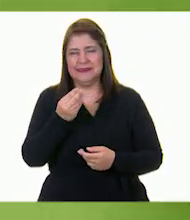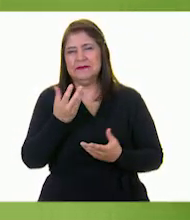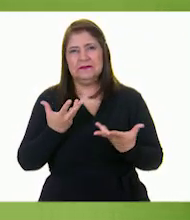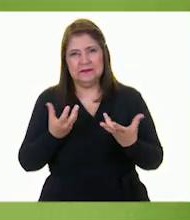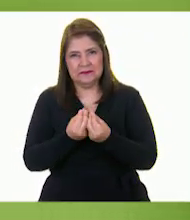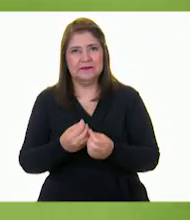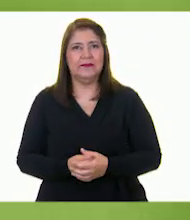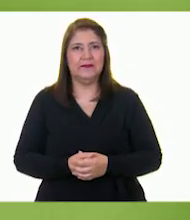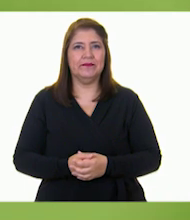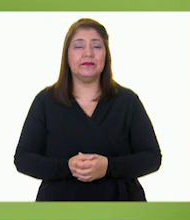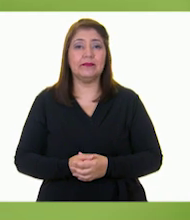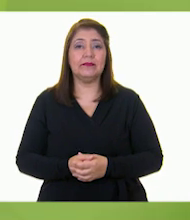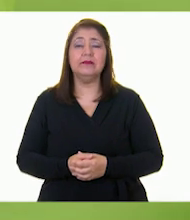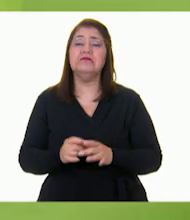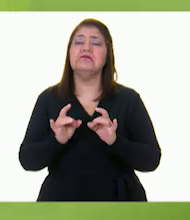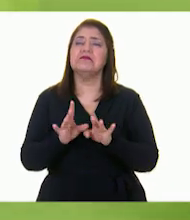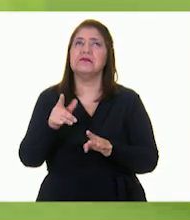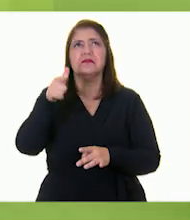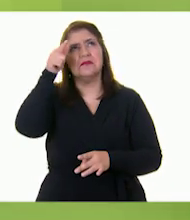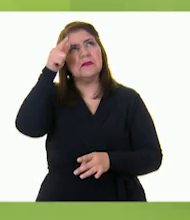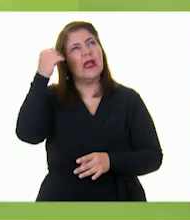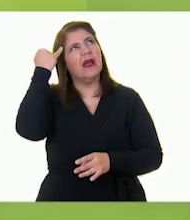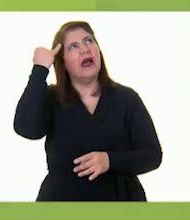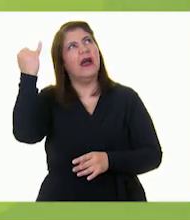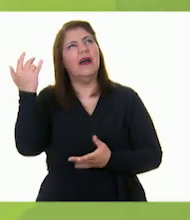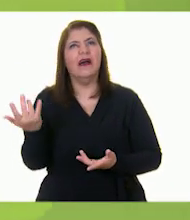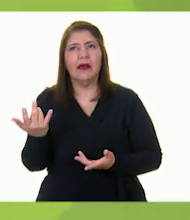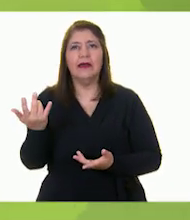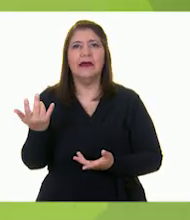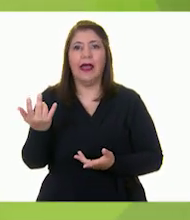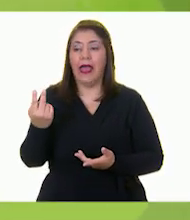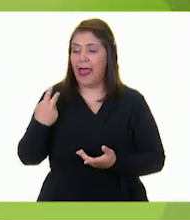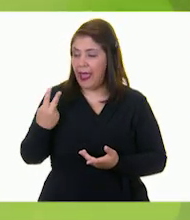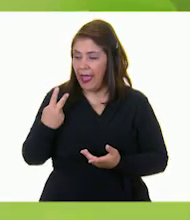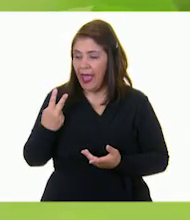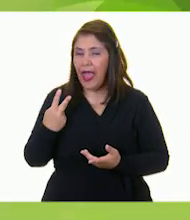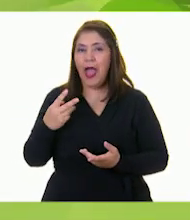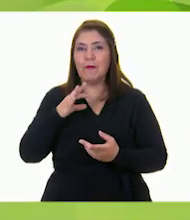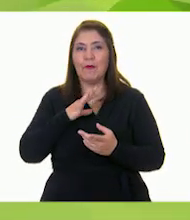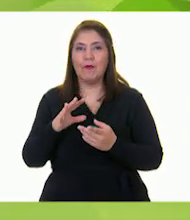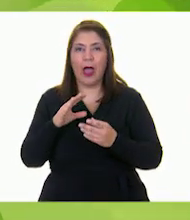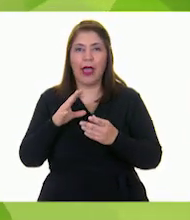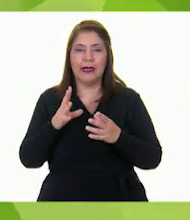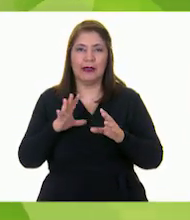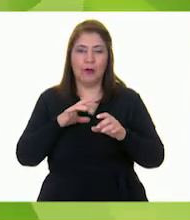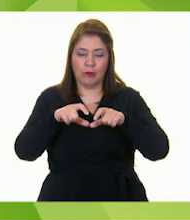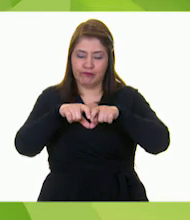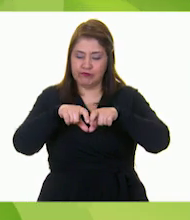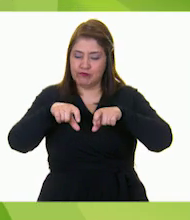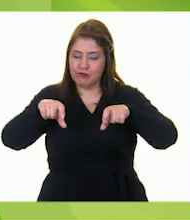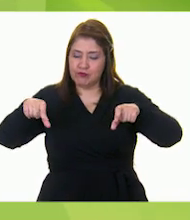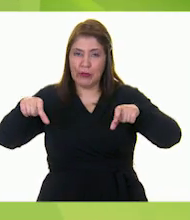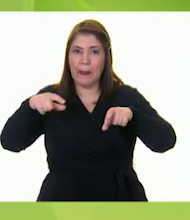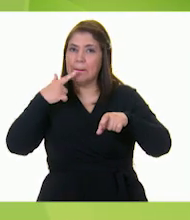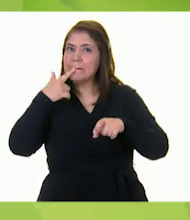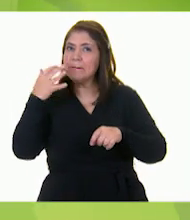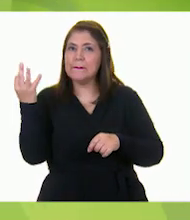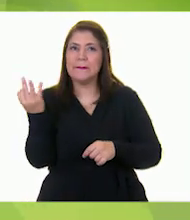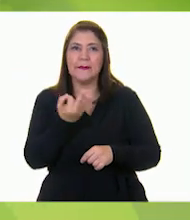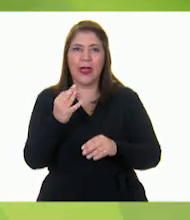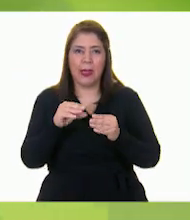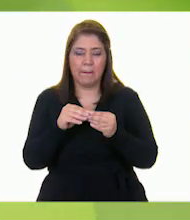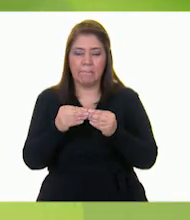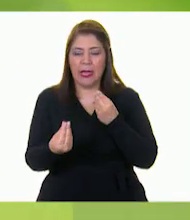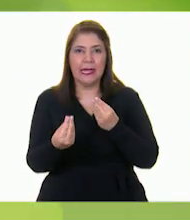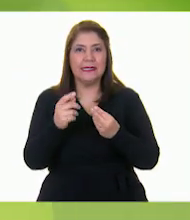Entonces, idearon un plan. Se convertirían en una barrita deliciosa para acompañar a Carlitos en uno de esos